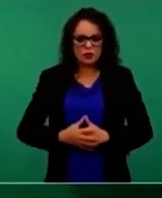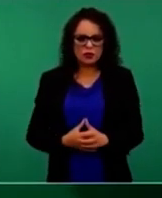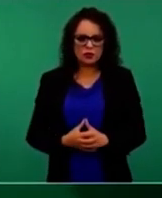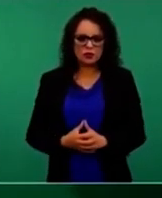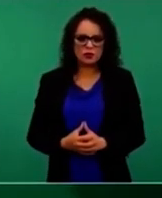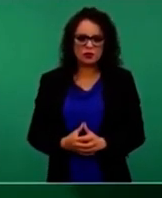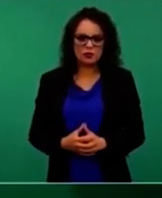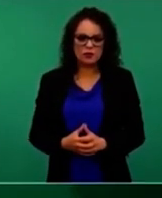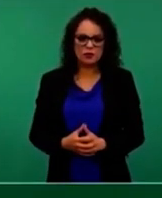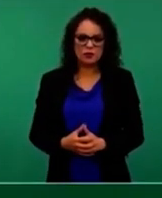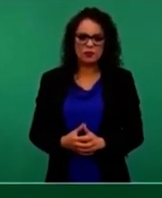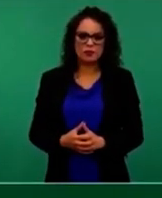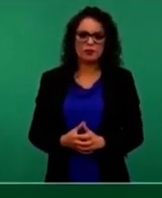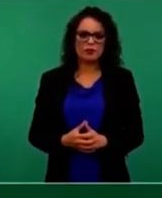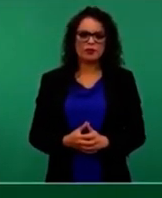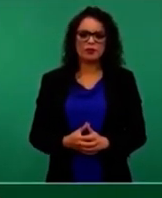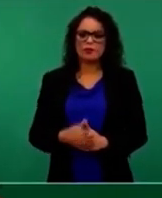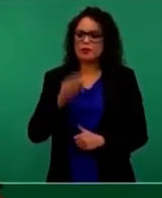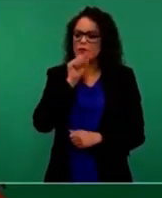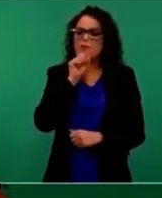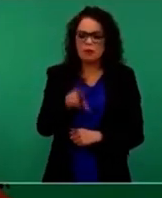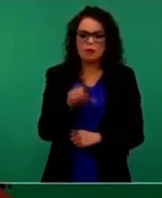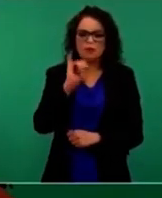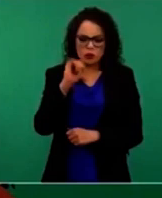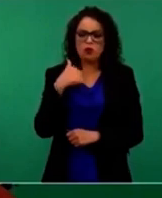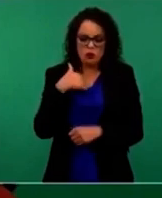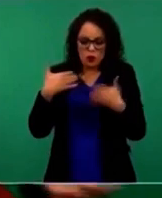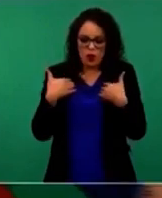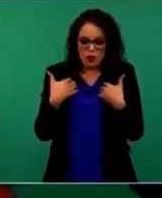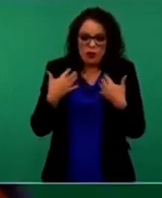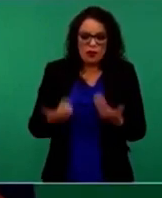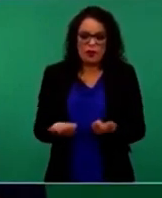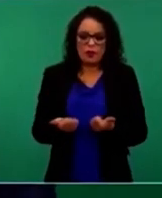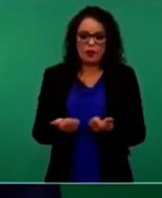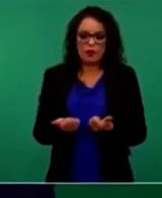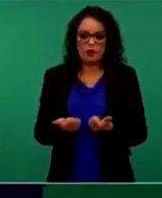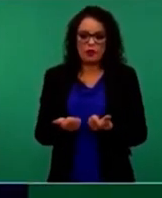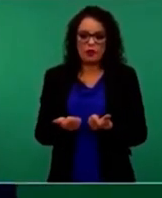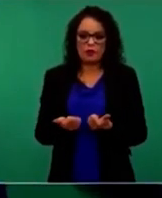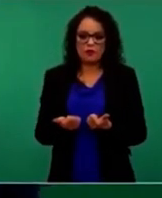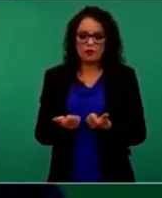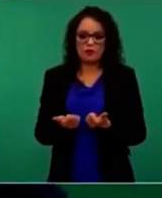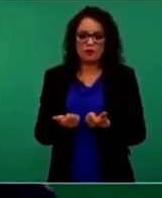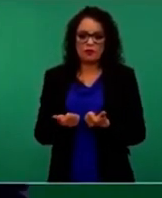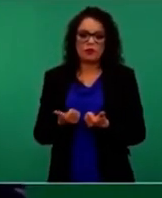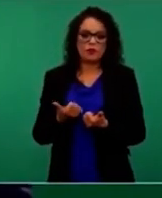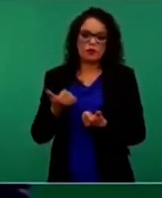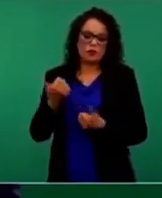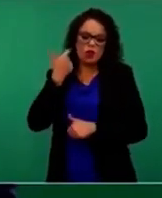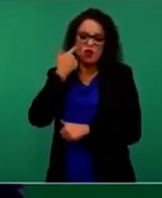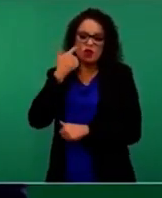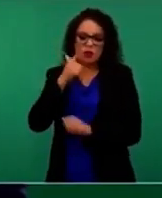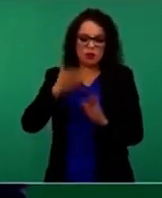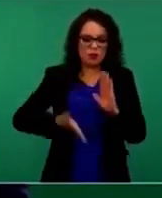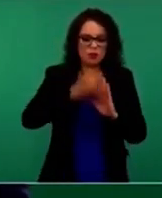entiendo también, pues que no quieran que se haga el aeropuerto de la